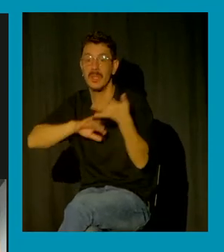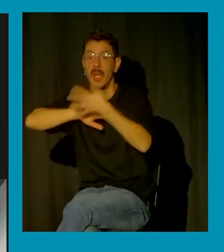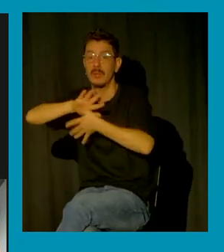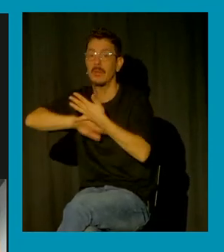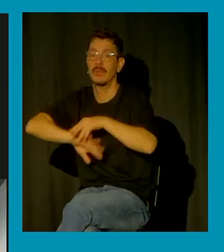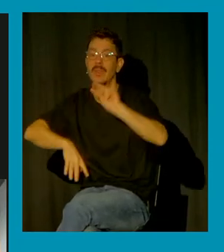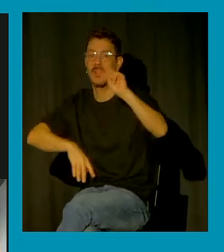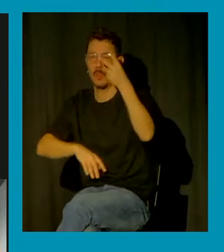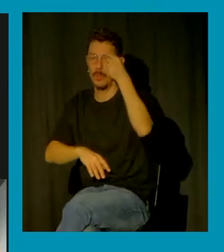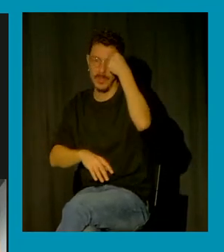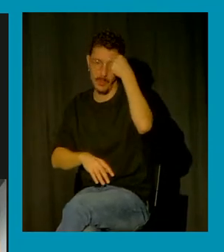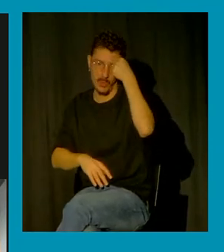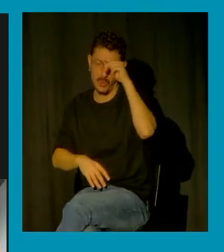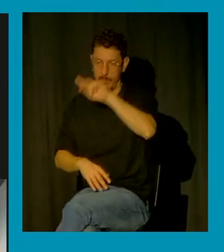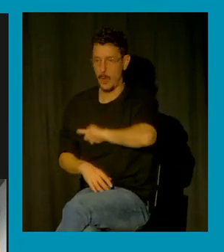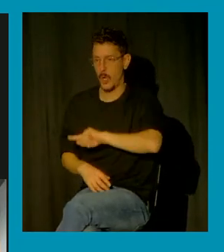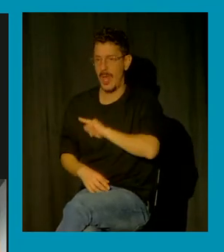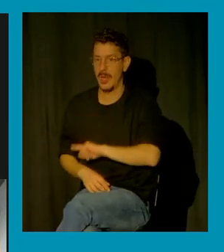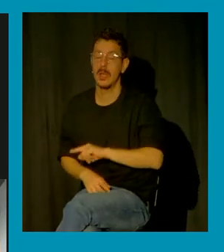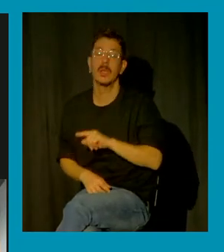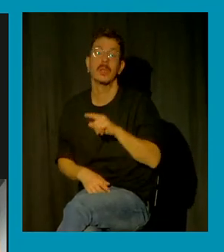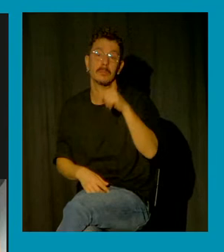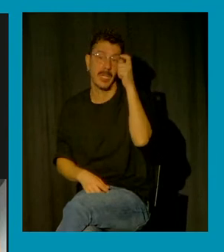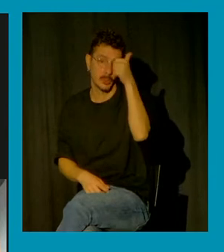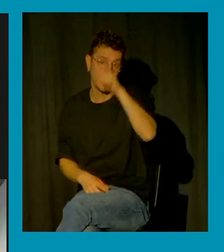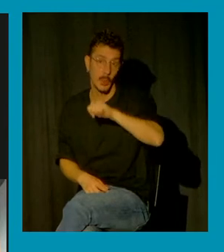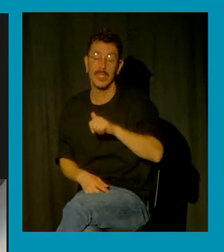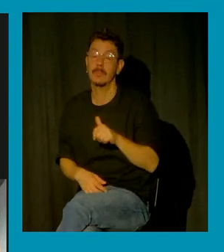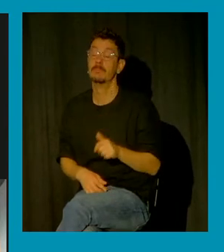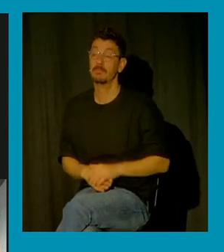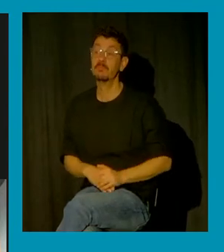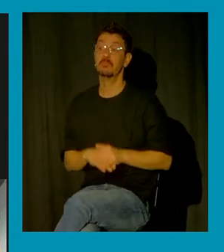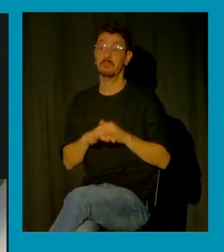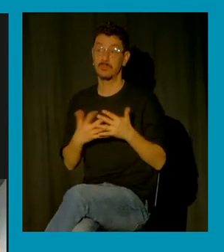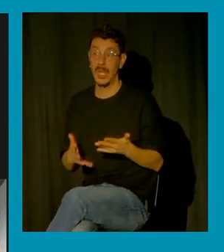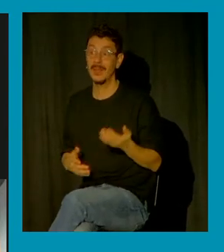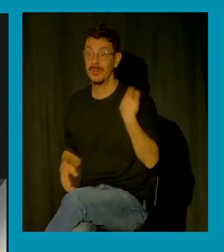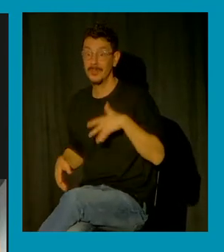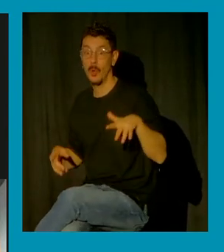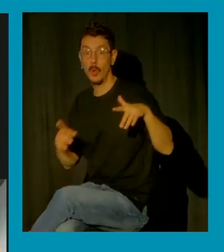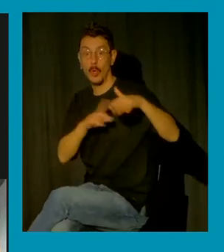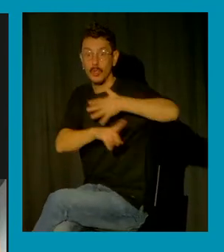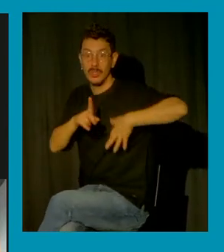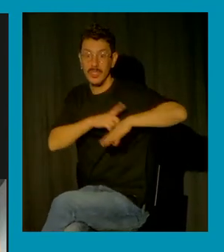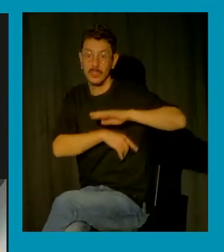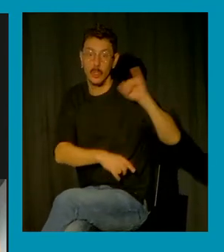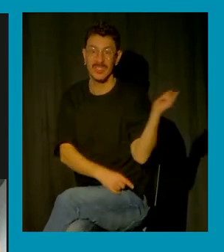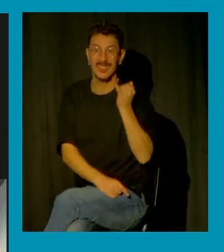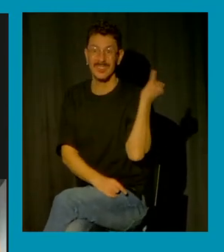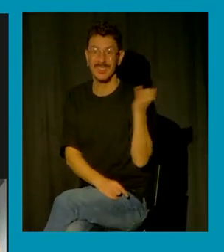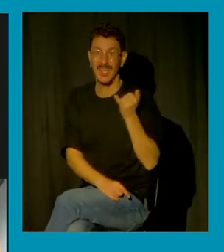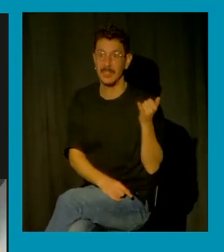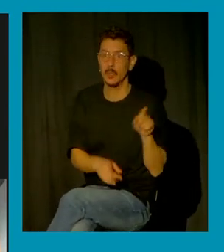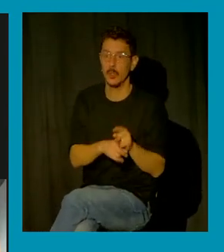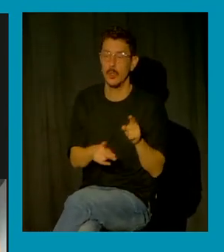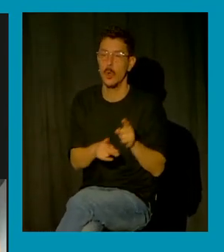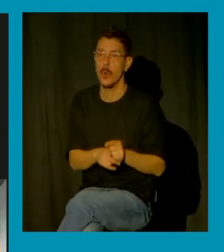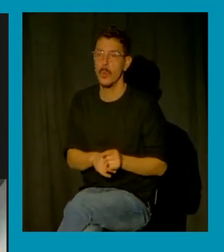sexualidad y es en este contexto en el que el relato de Jack el Destripador irrumpe bueno de una manera